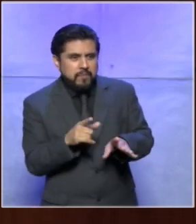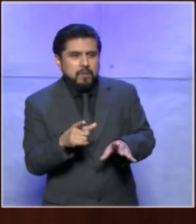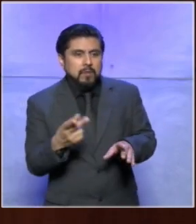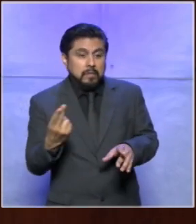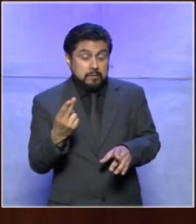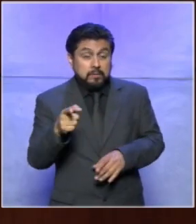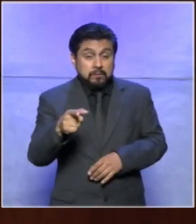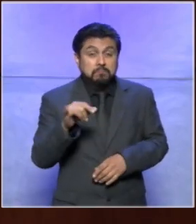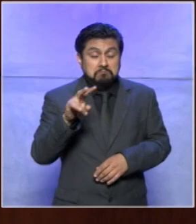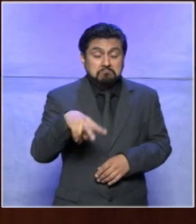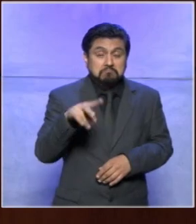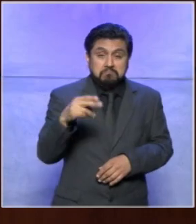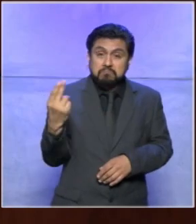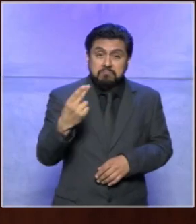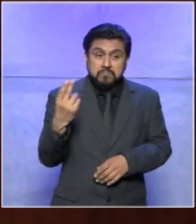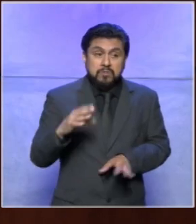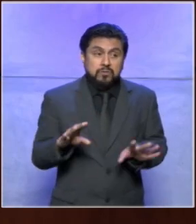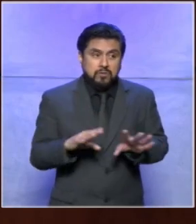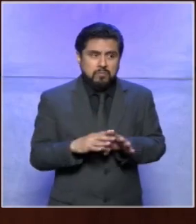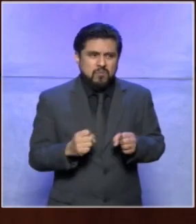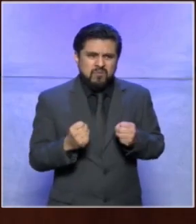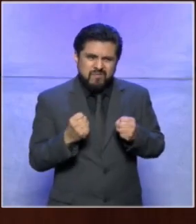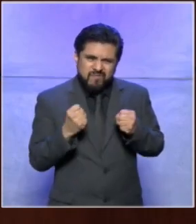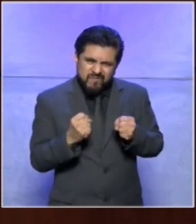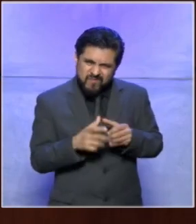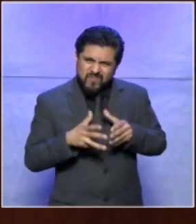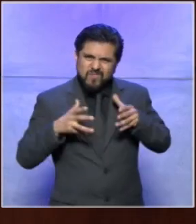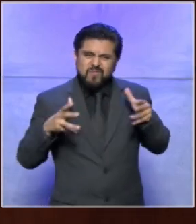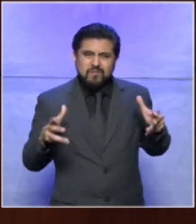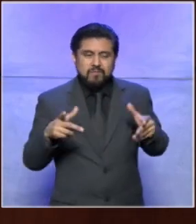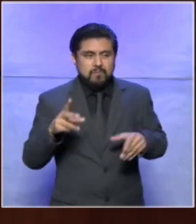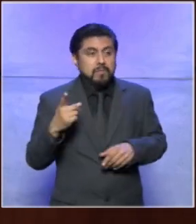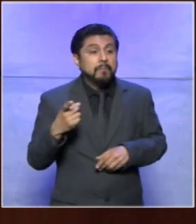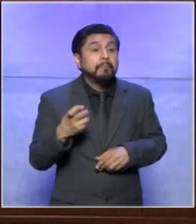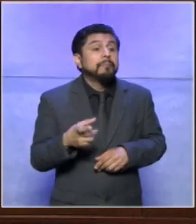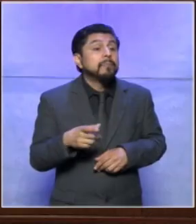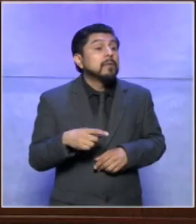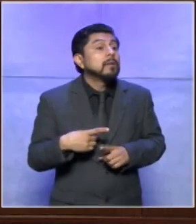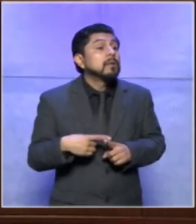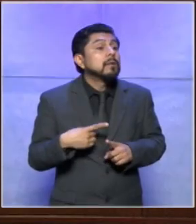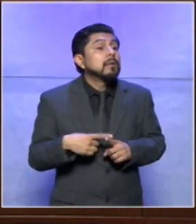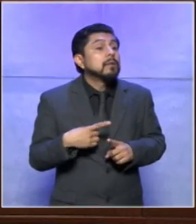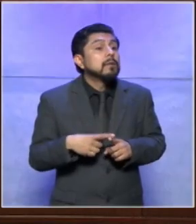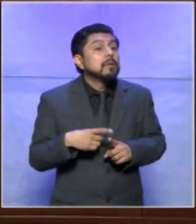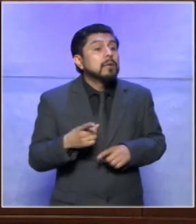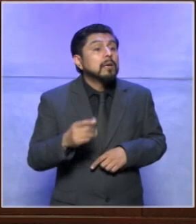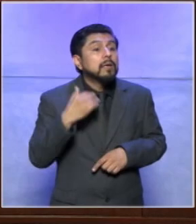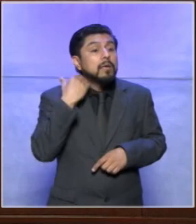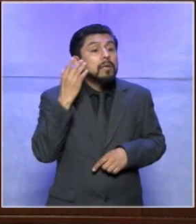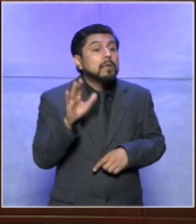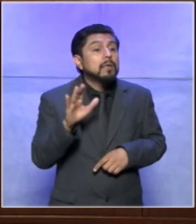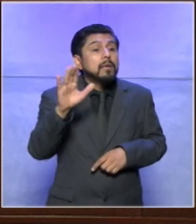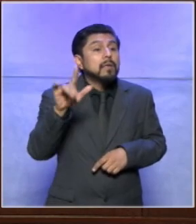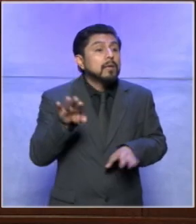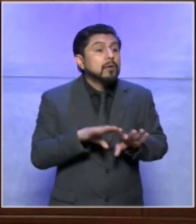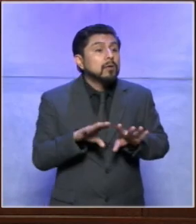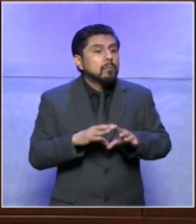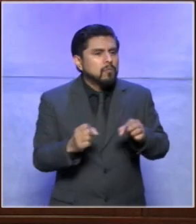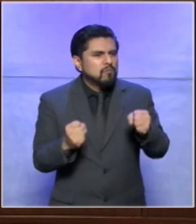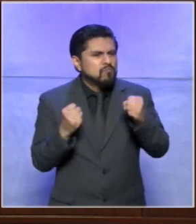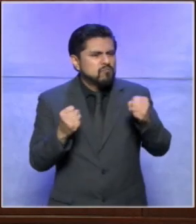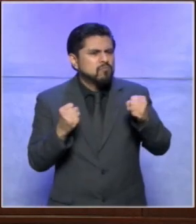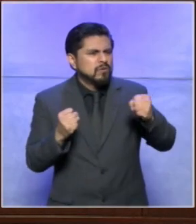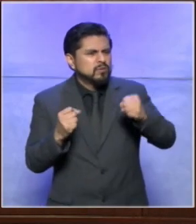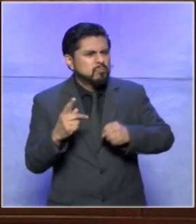así como dices tú super no hacerlo superlativo no hay alguien de aquí que me quiere decir algún superpoder